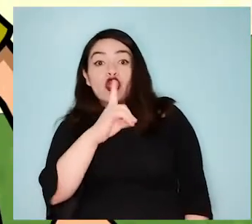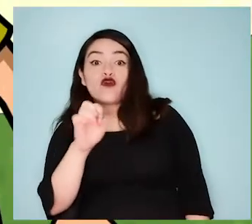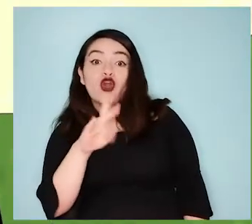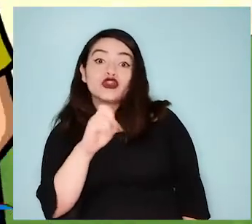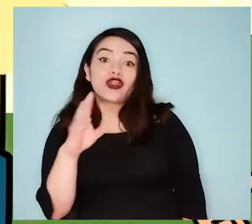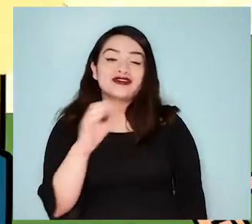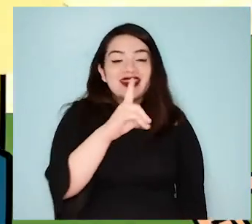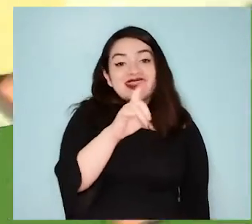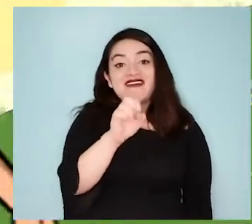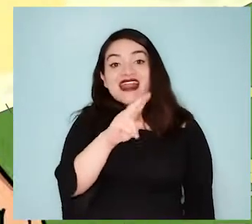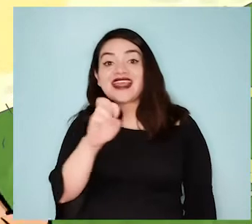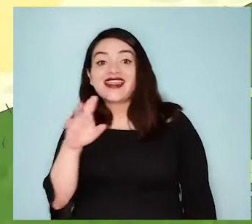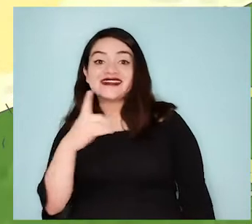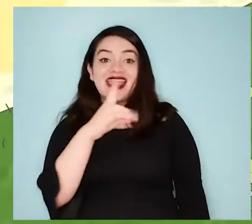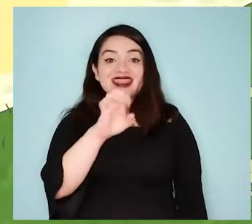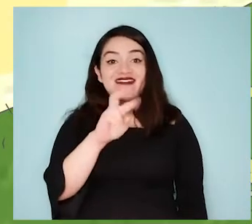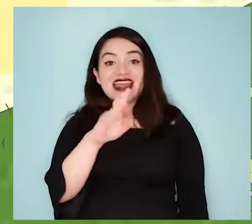Uduvortodos. Adabartadas.